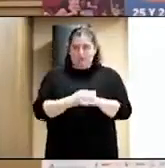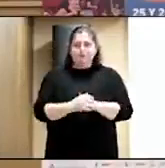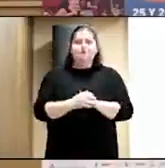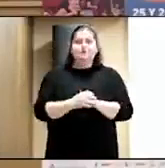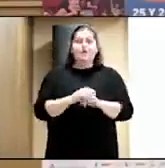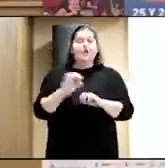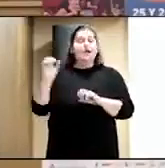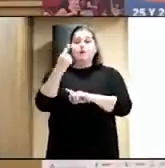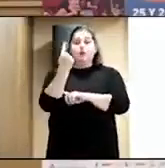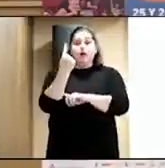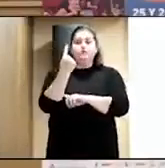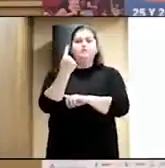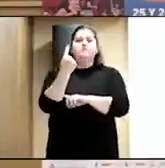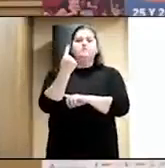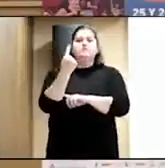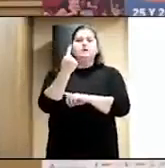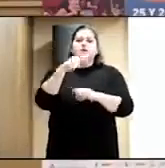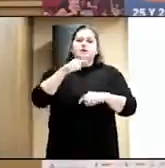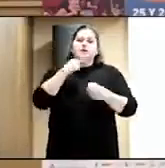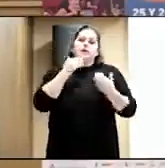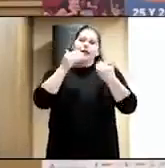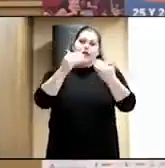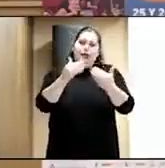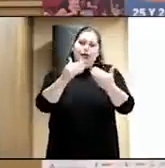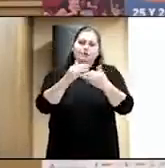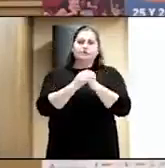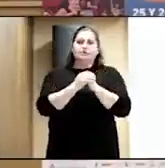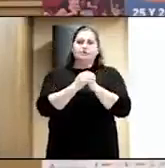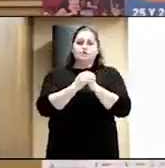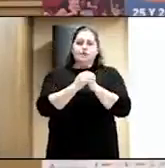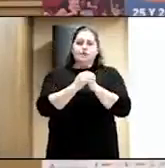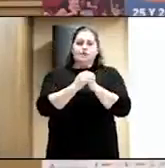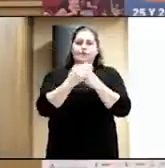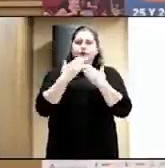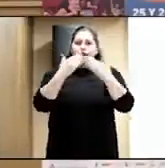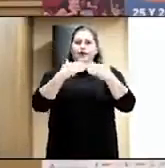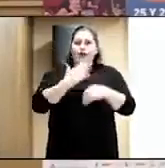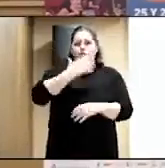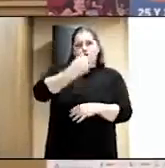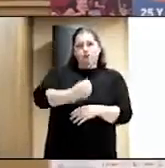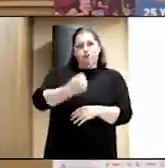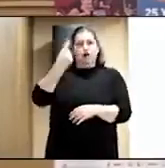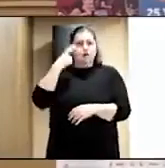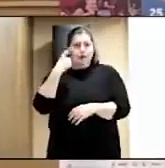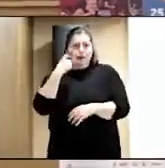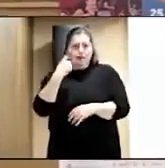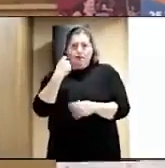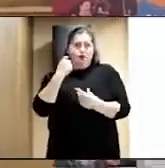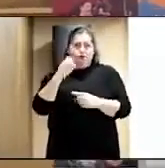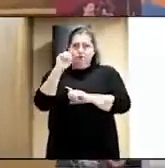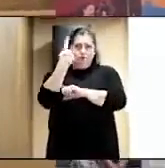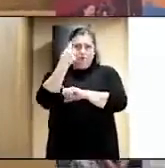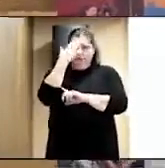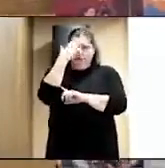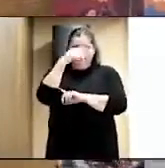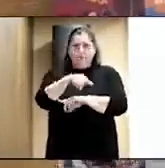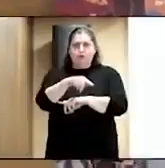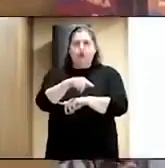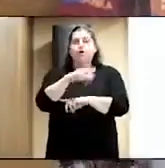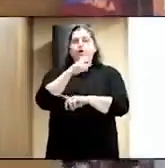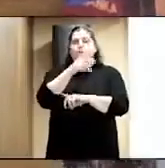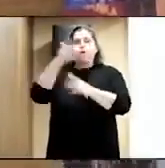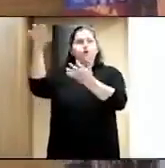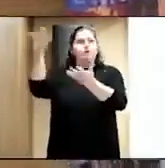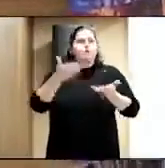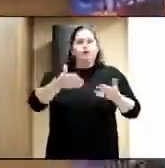En primer lugar, me gustaría agradecer al Ayuntamiento de Almería, como no puede ser de otra forma, por